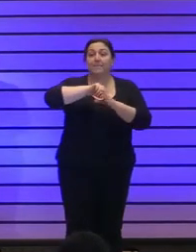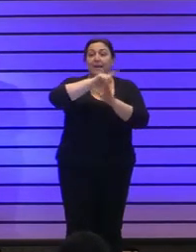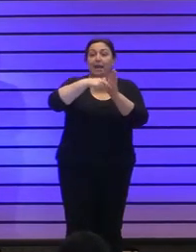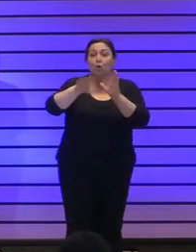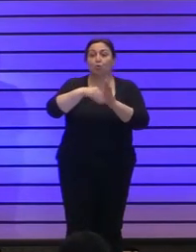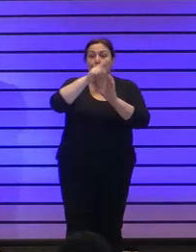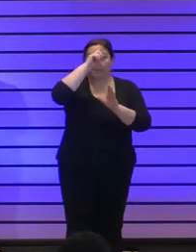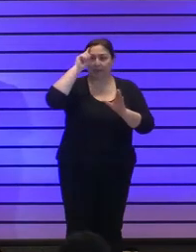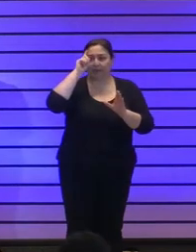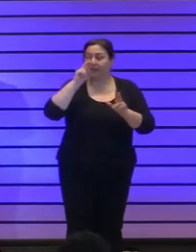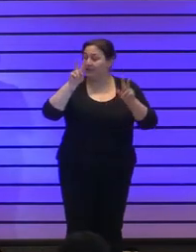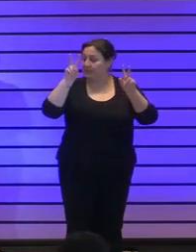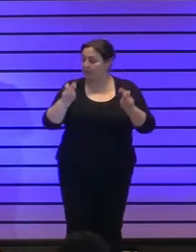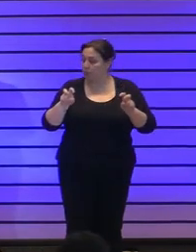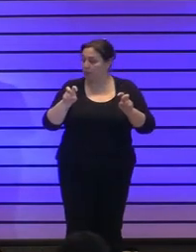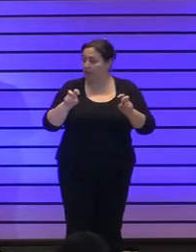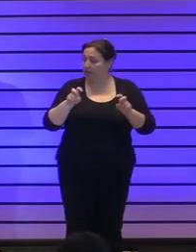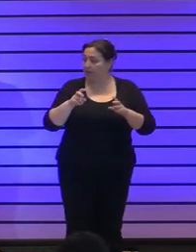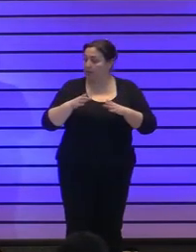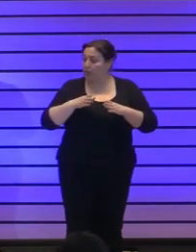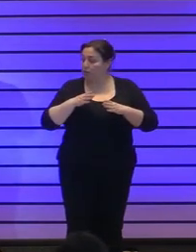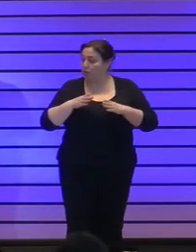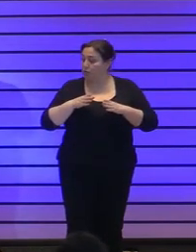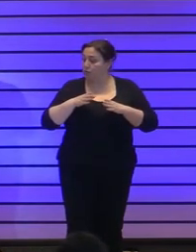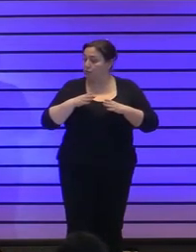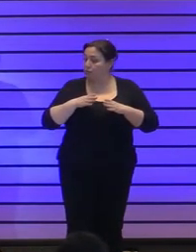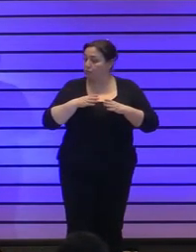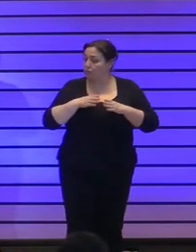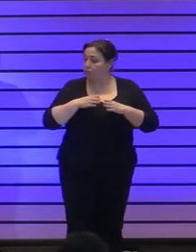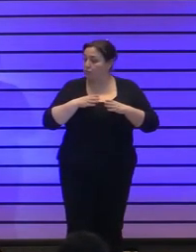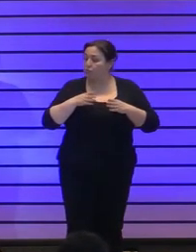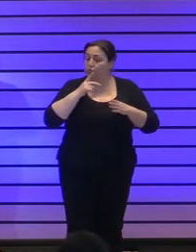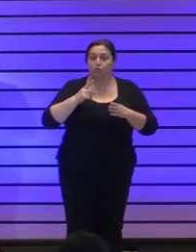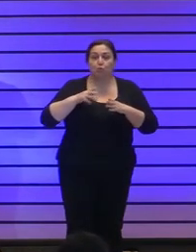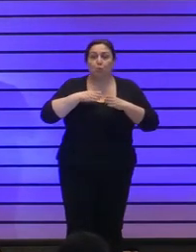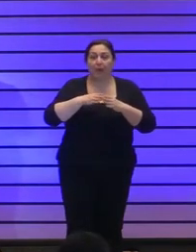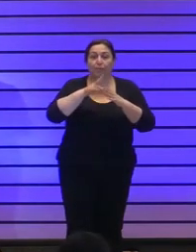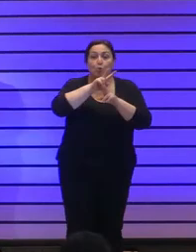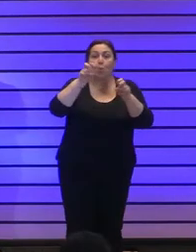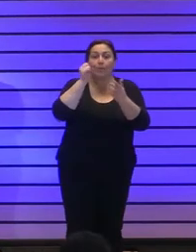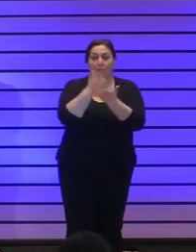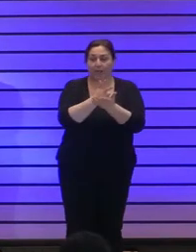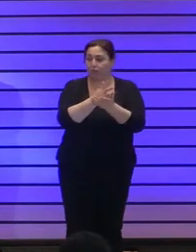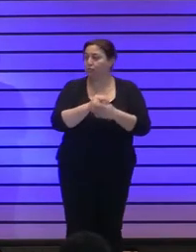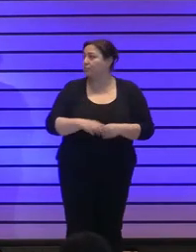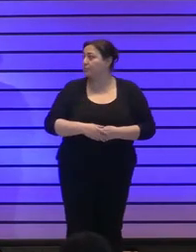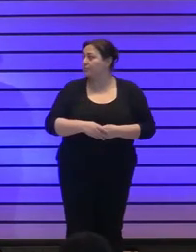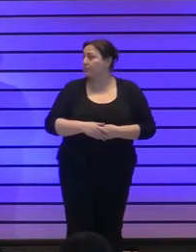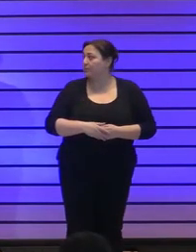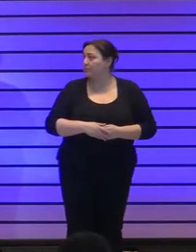surcando nuevos retos el proceso de transición cultural y liderazgo nos hablaba